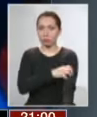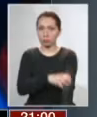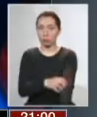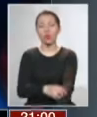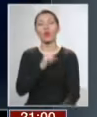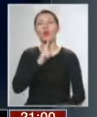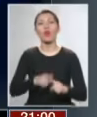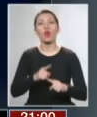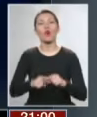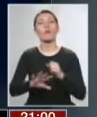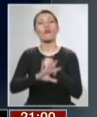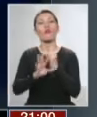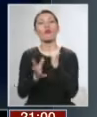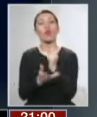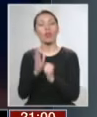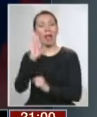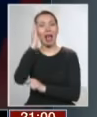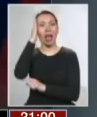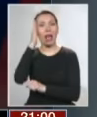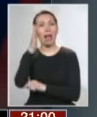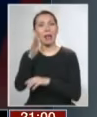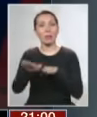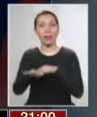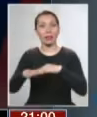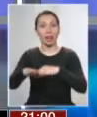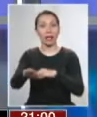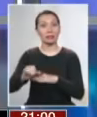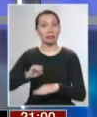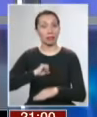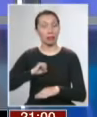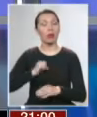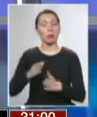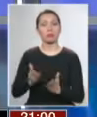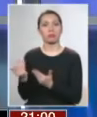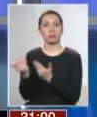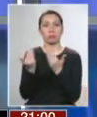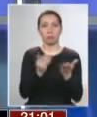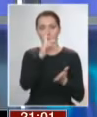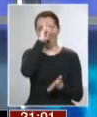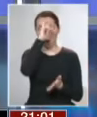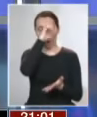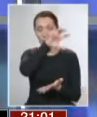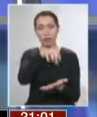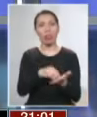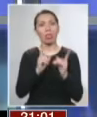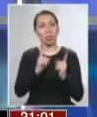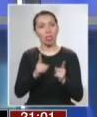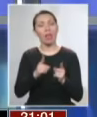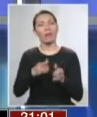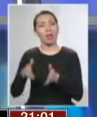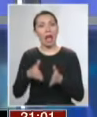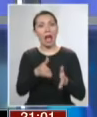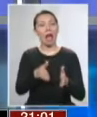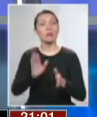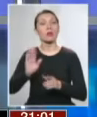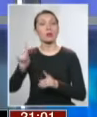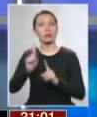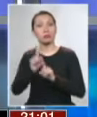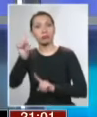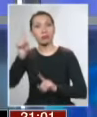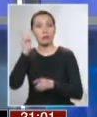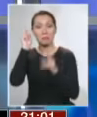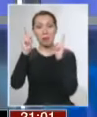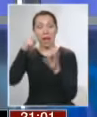el llamado Fondo Espejo del Transantiago, para estimar los hospitales. Así, dinero que debía ir a caminos, paraderos u otros proyectos